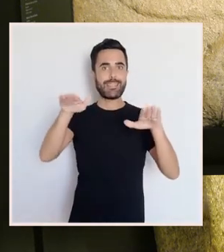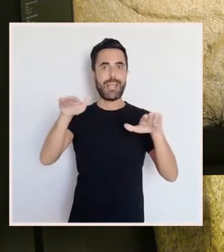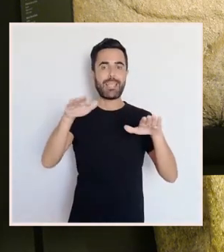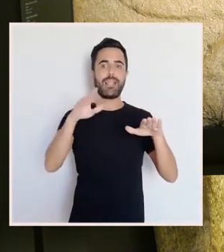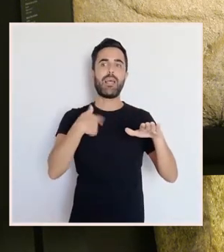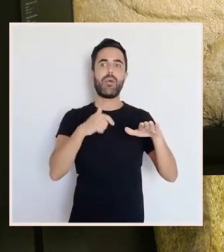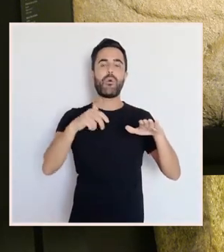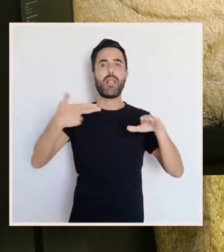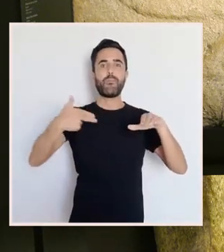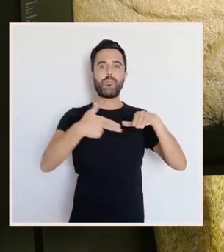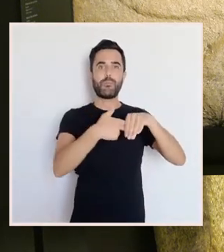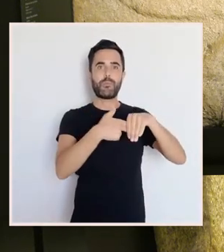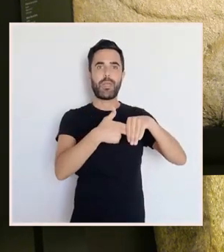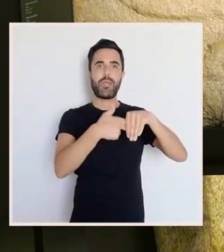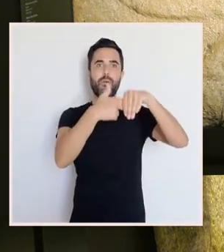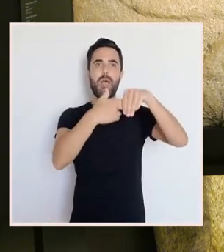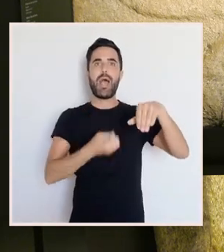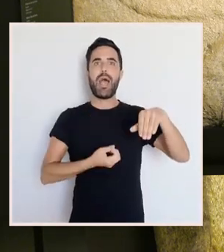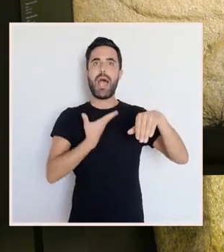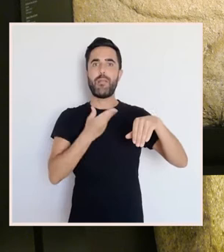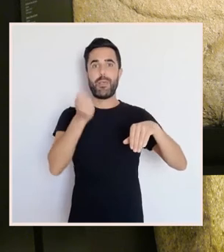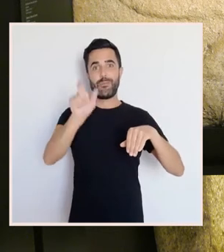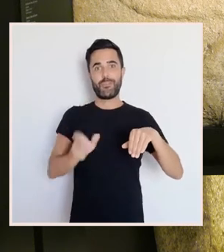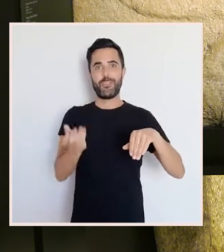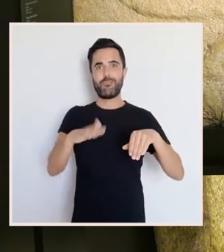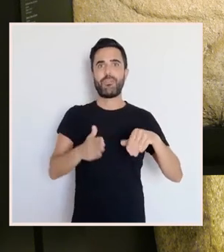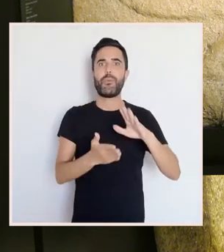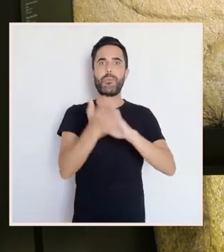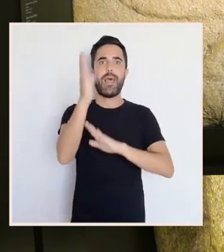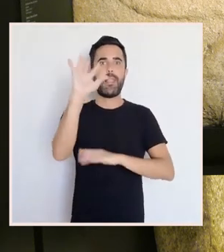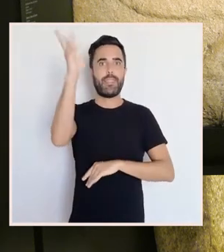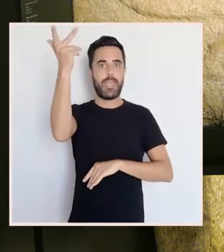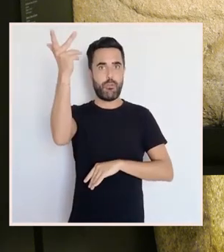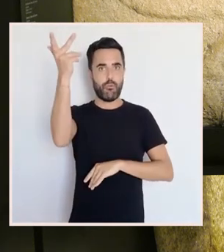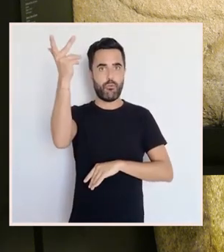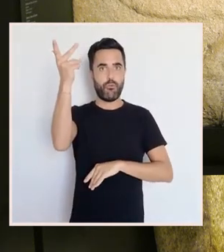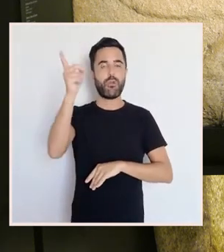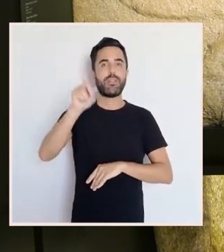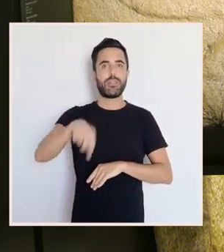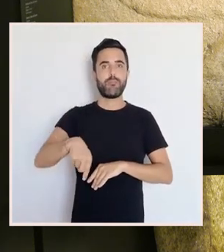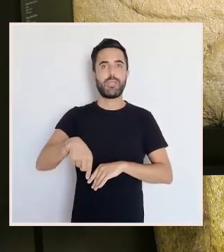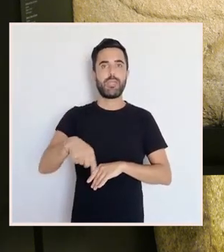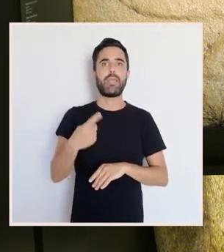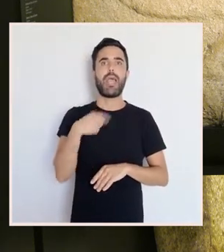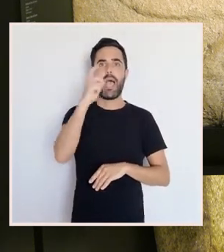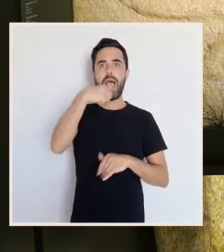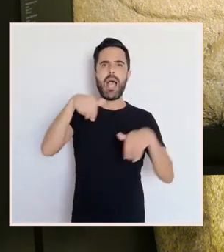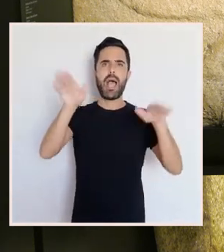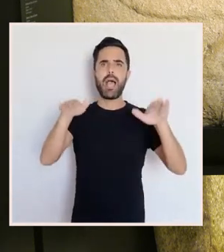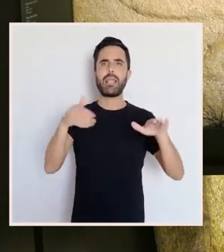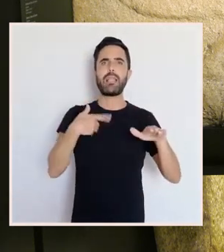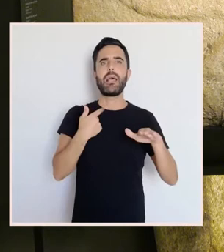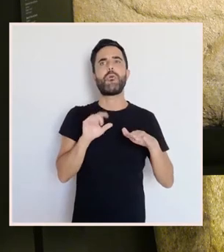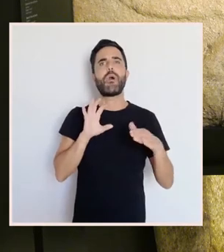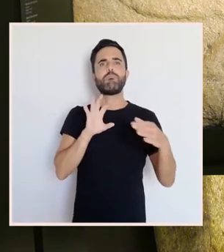teos. Ainda que tamén a águia podería figurar para reforzar a idea de romanidade porque como